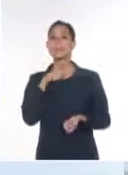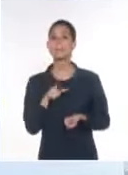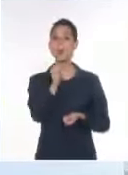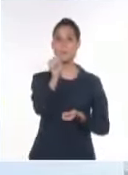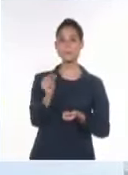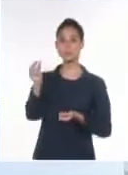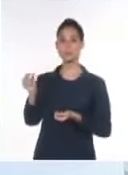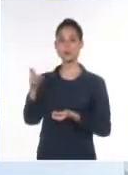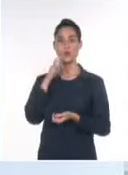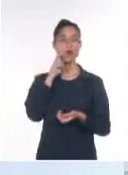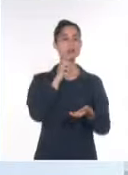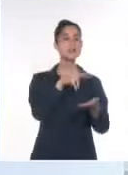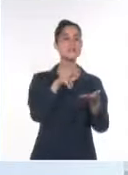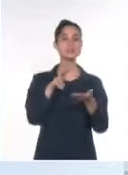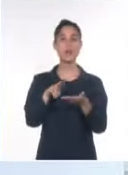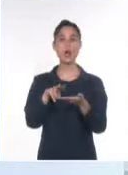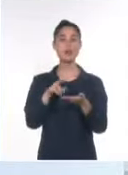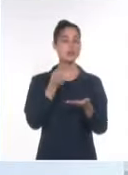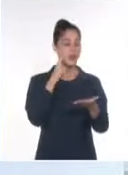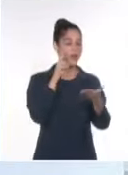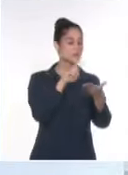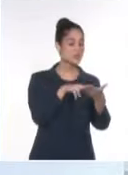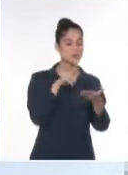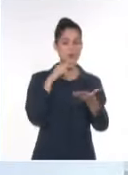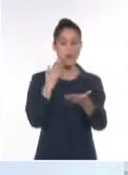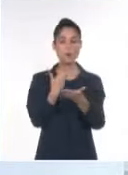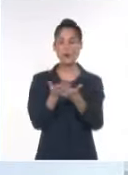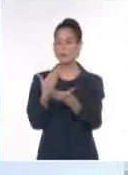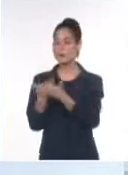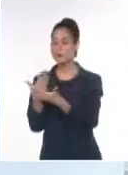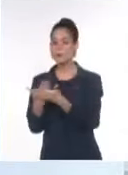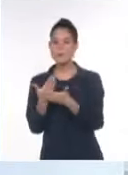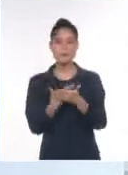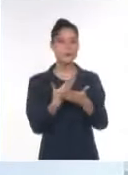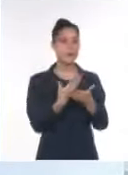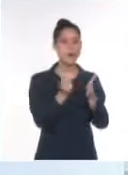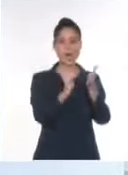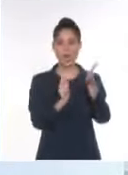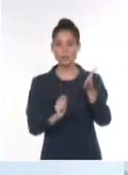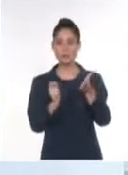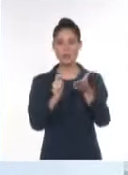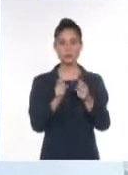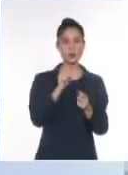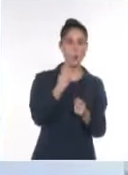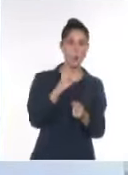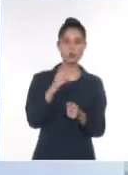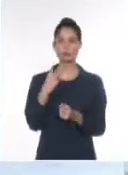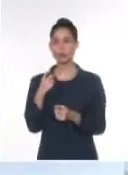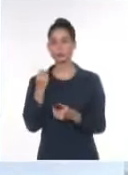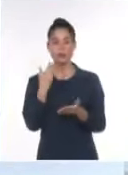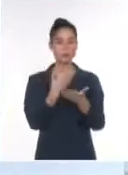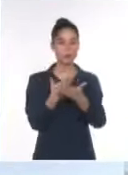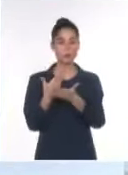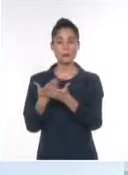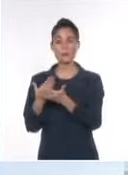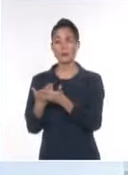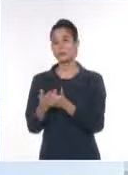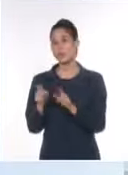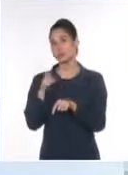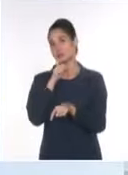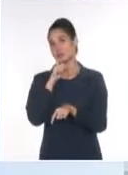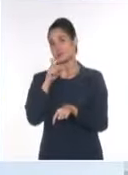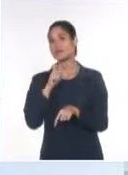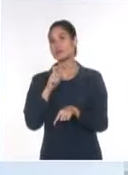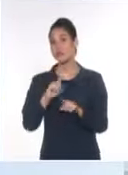por acta. Y otra vez, fue un error. favor, esa metedura de pata no solamente los ridiculizó, sino que también los puso